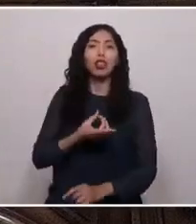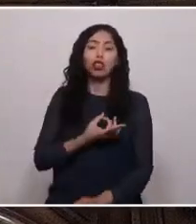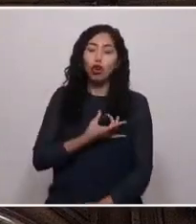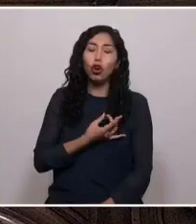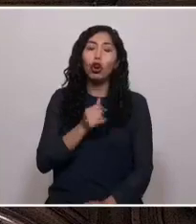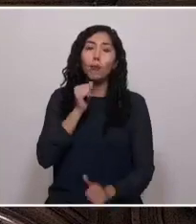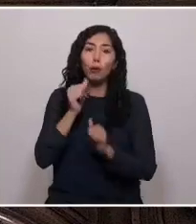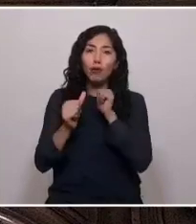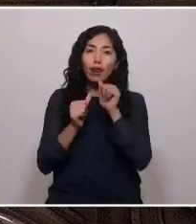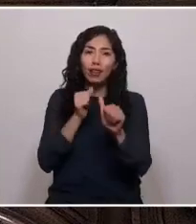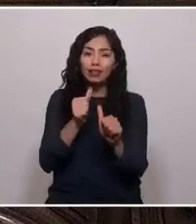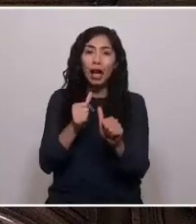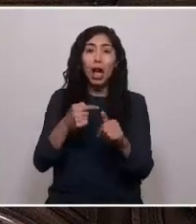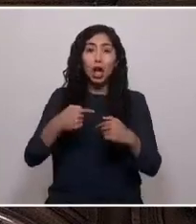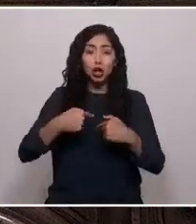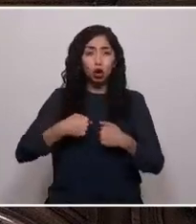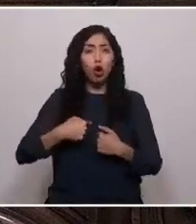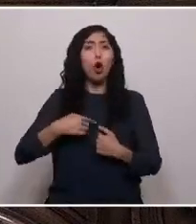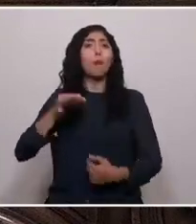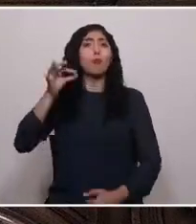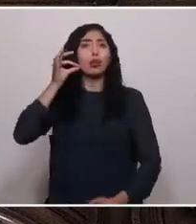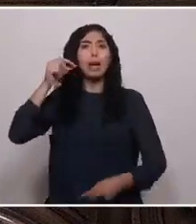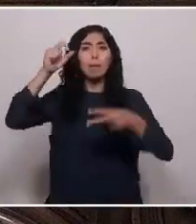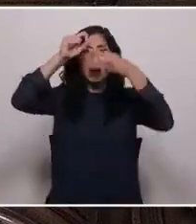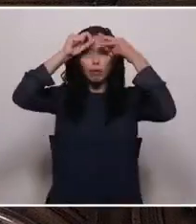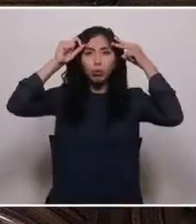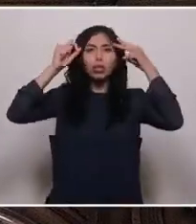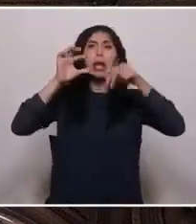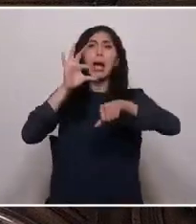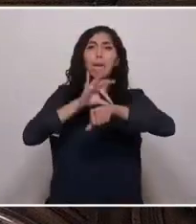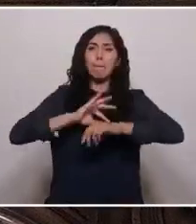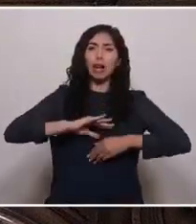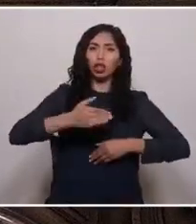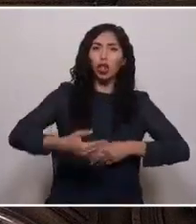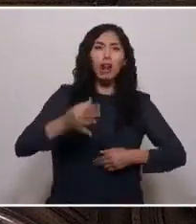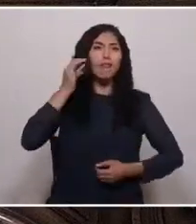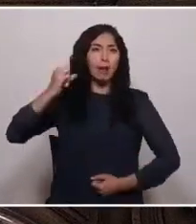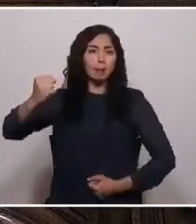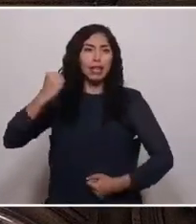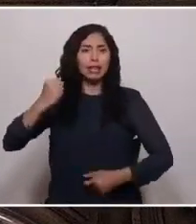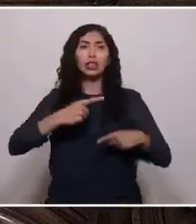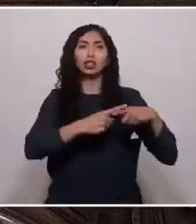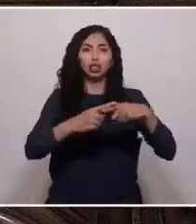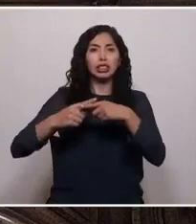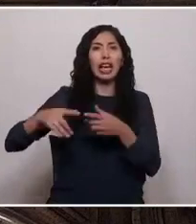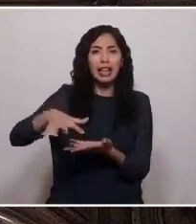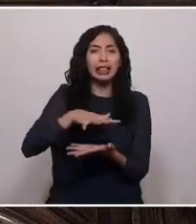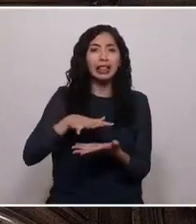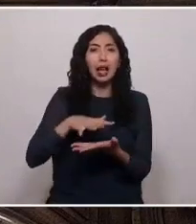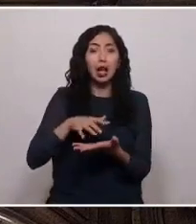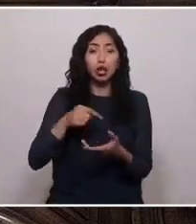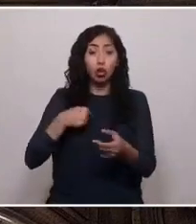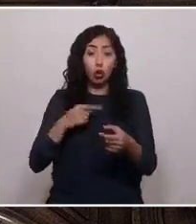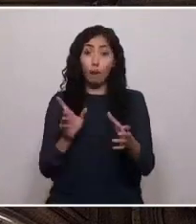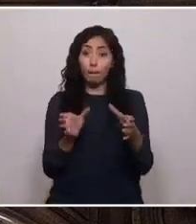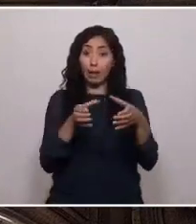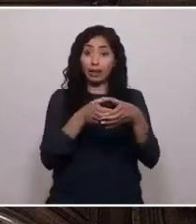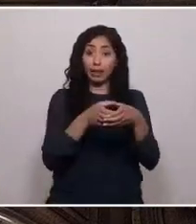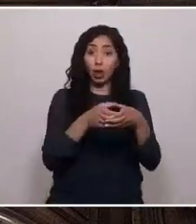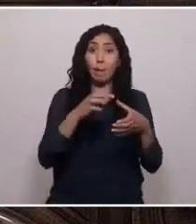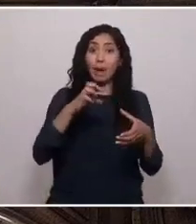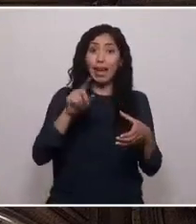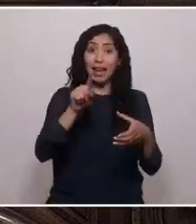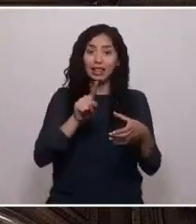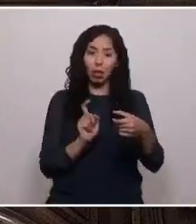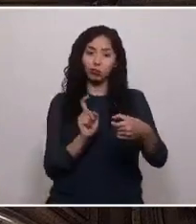mujer, mapuche, matrona, feminista, municipalista y socialista. Partido al que ingresé hace 15 años por